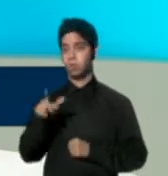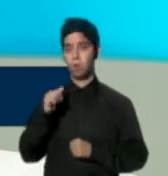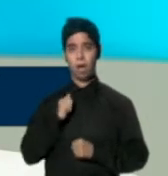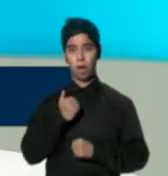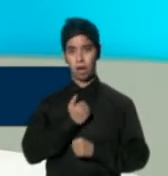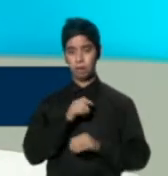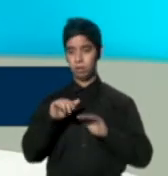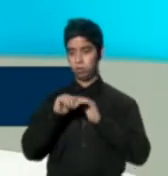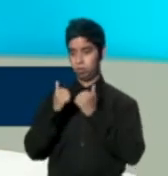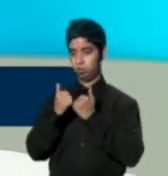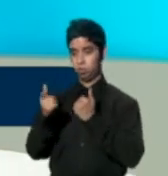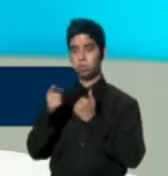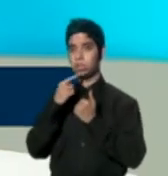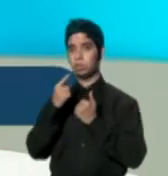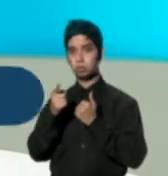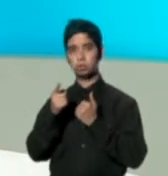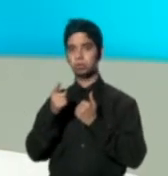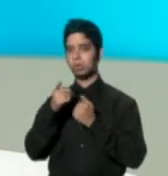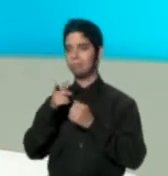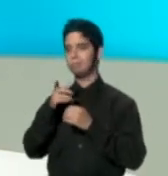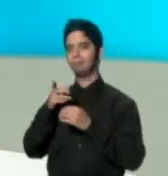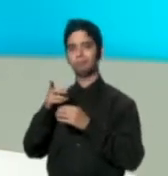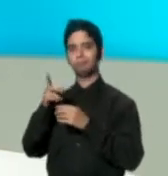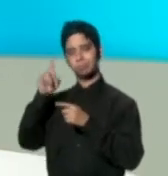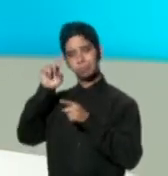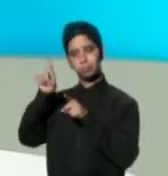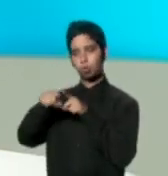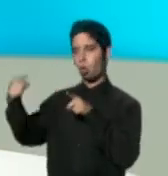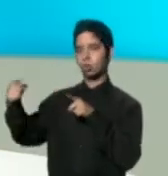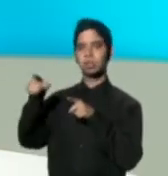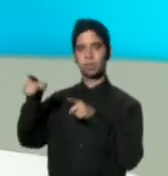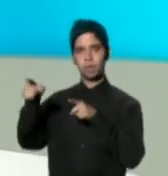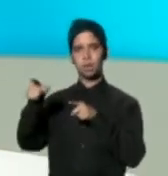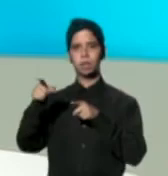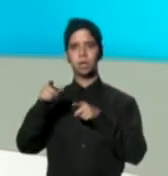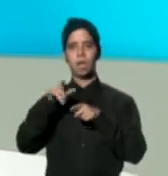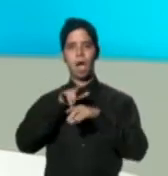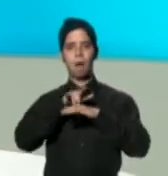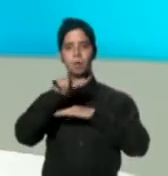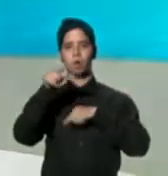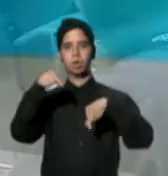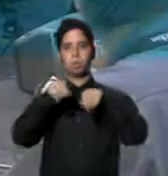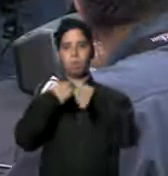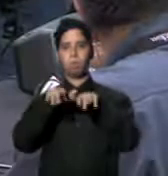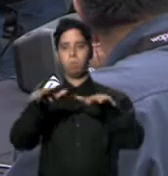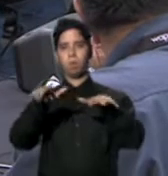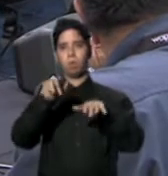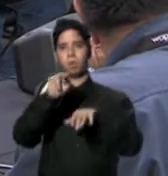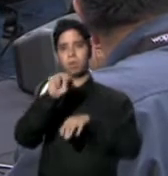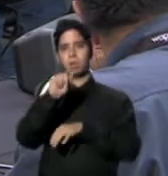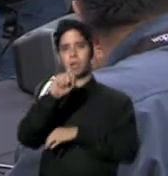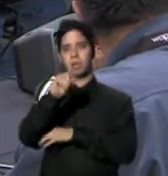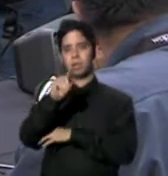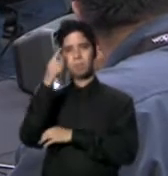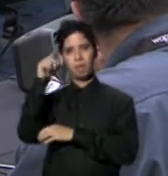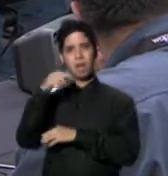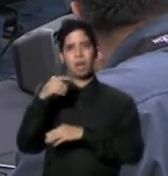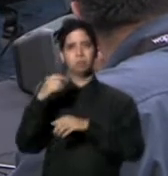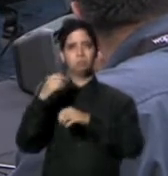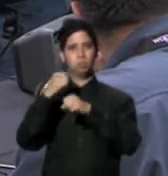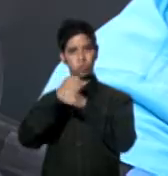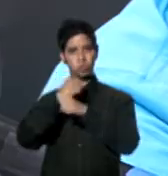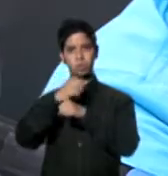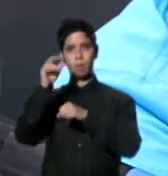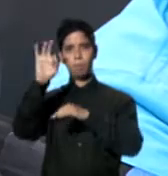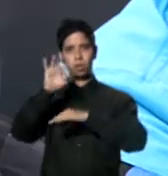anunció hoy su oposición a la fumigación aérea con el químico NALET para combatir el virus del Zika en la isla. Aseguraron estar